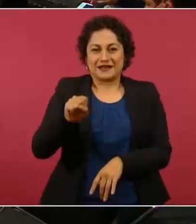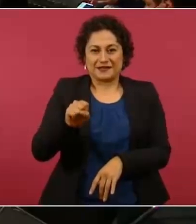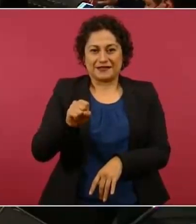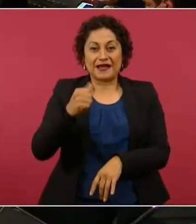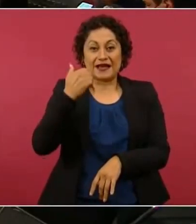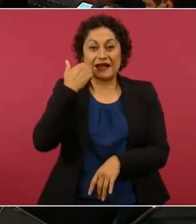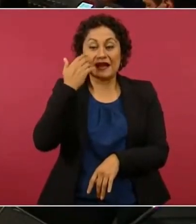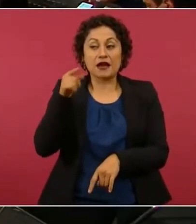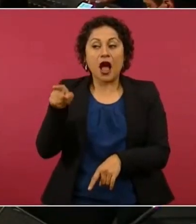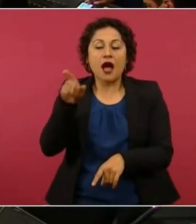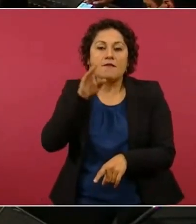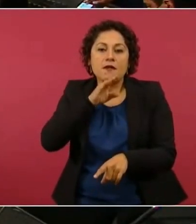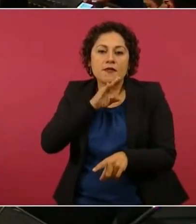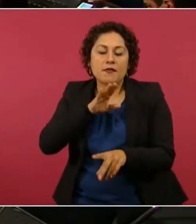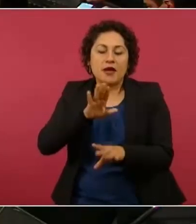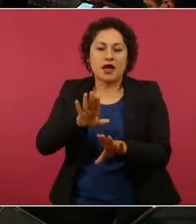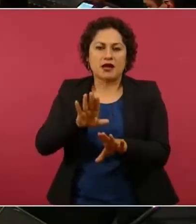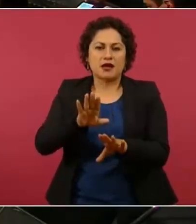era